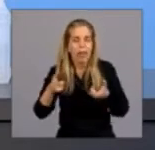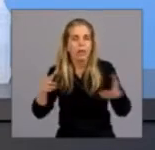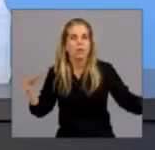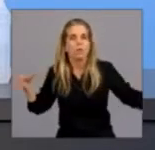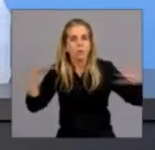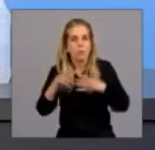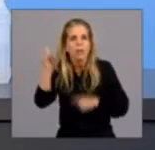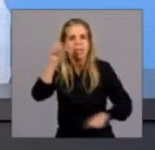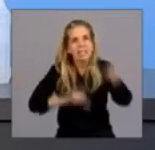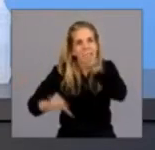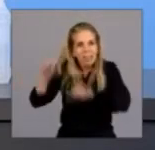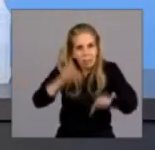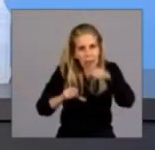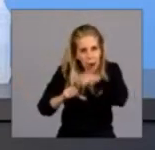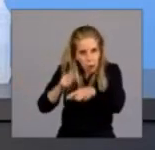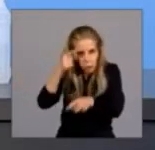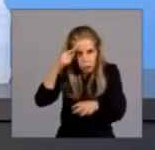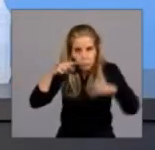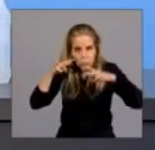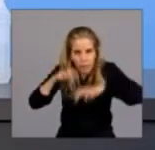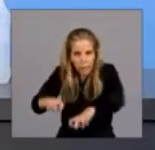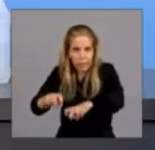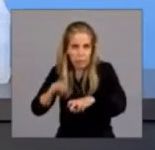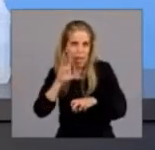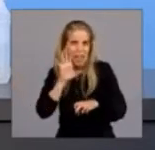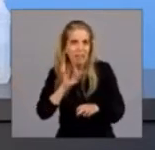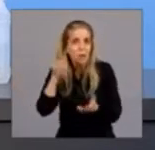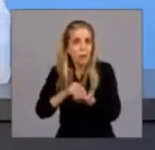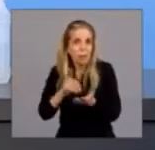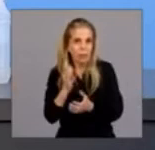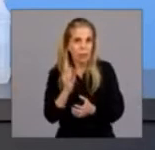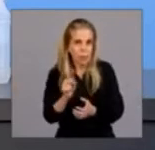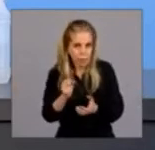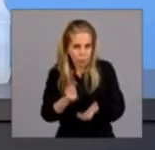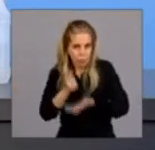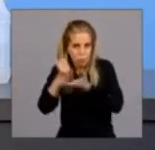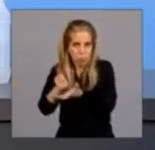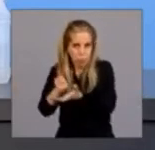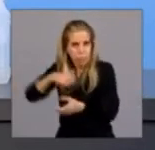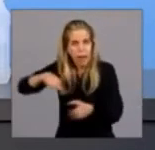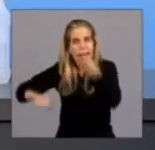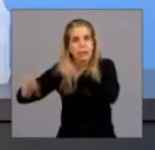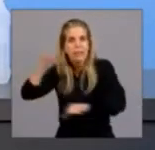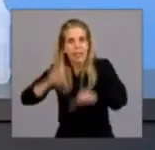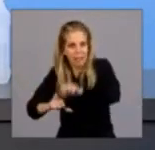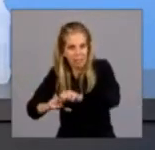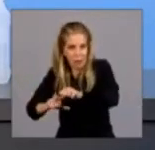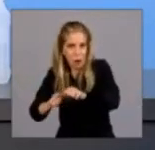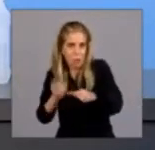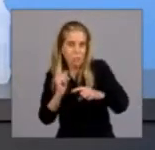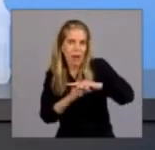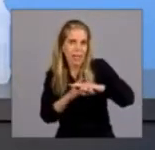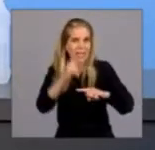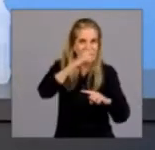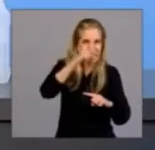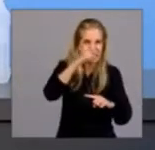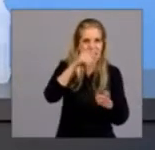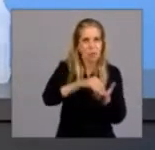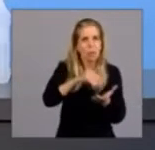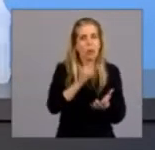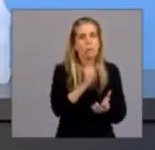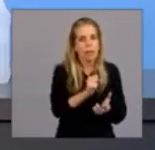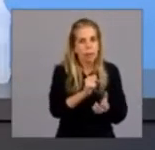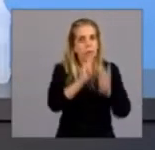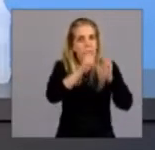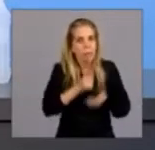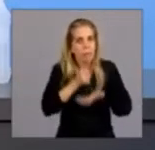desarrollen esos kits, 50 millones de pesos, que se sumaron a 77 millones de pesos más que hemos